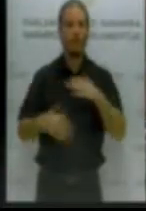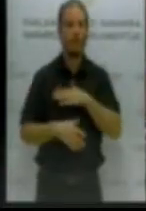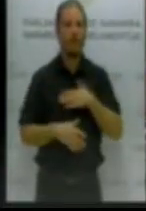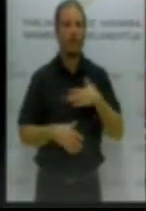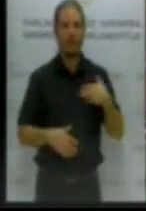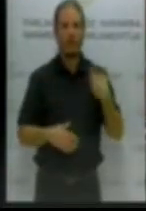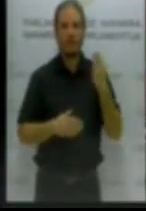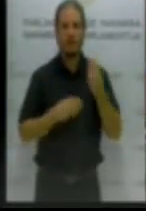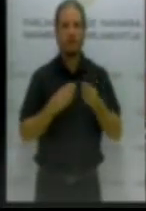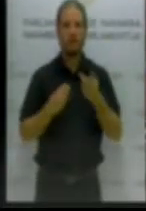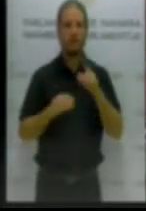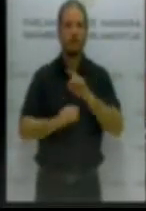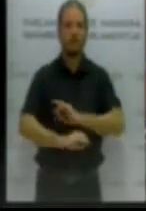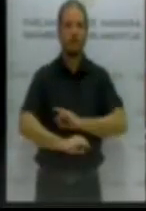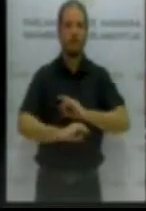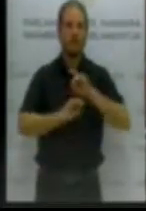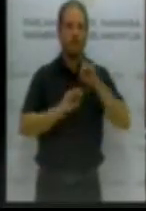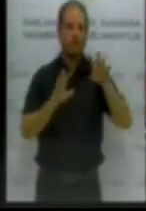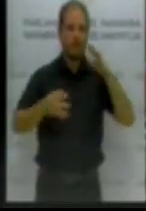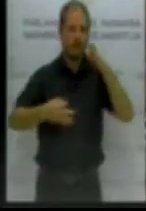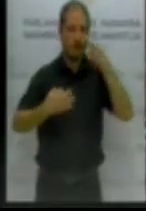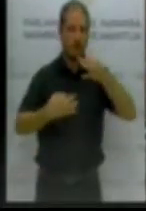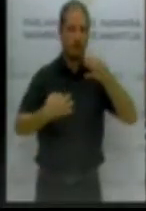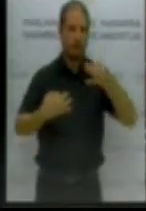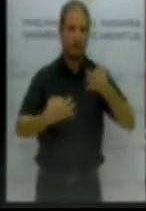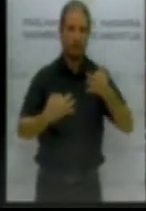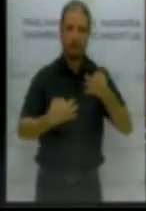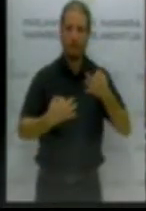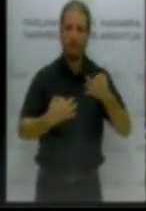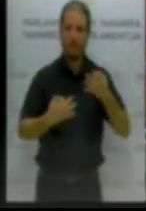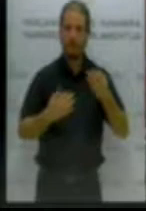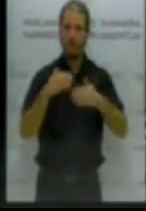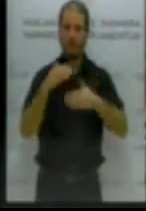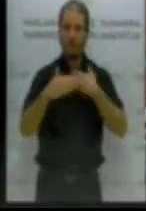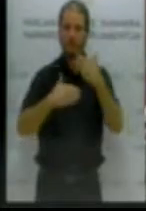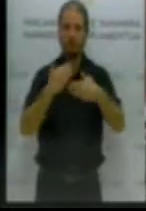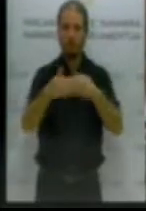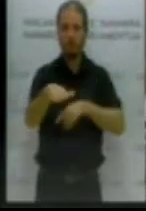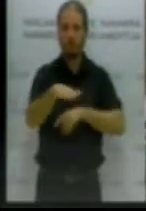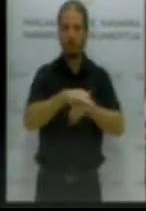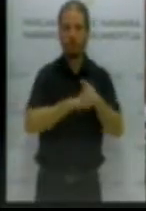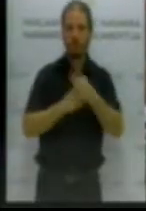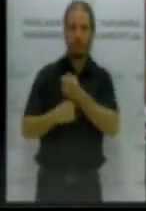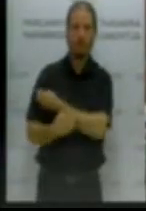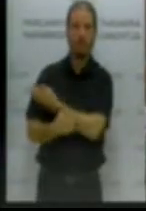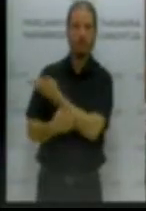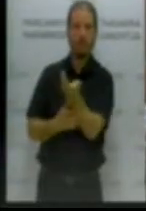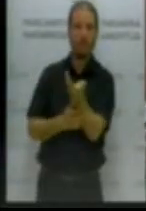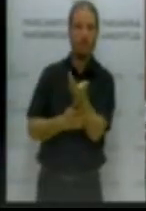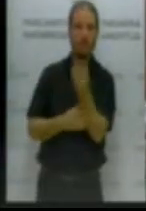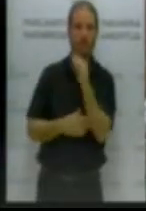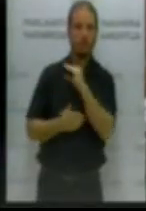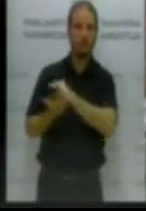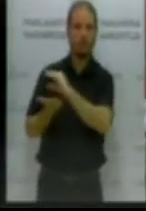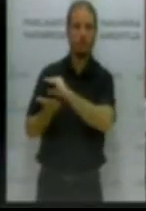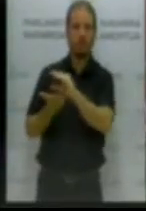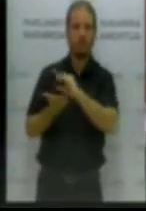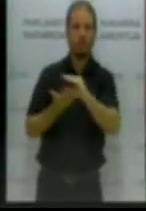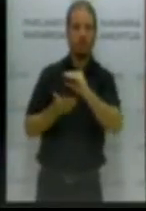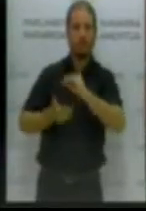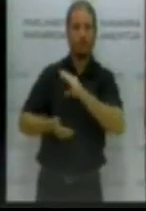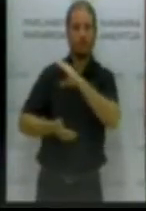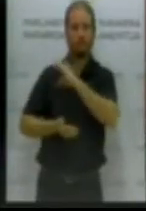forma clara, de forma cierta, a dignificar también las rentas de estas personas. Para conseguir estos objetivos,